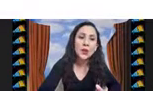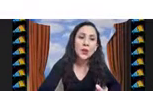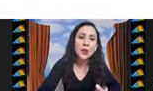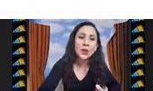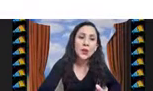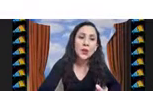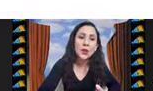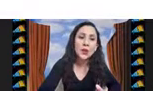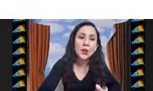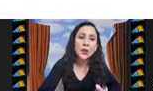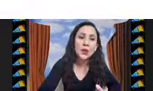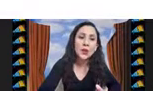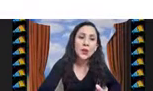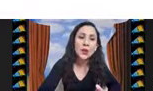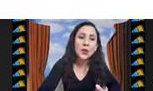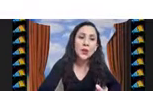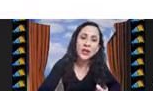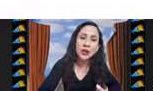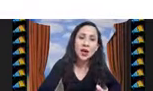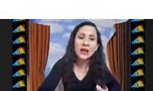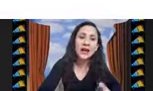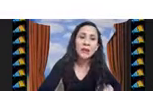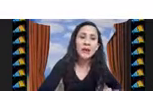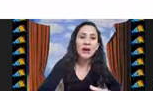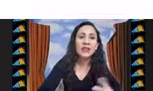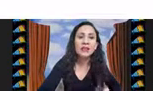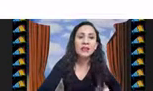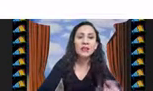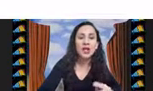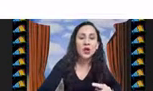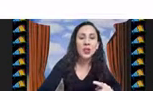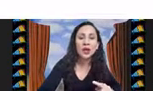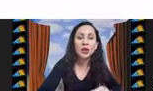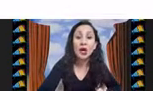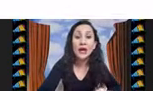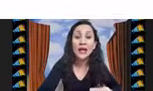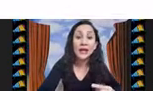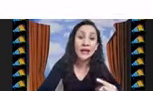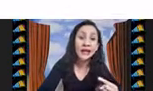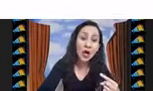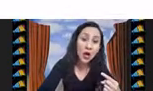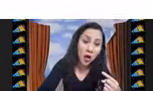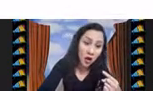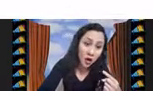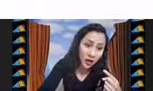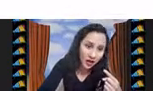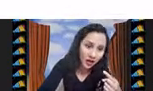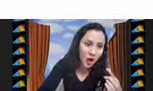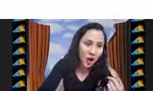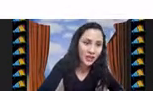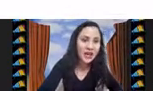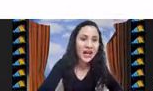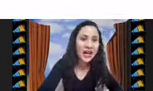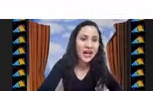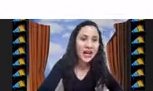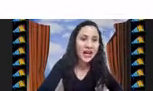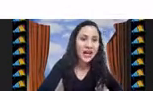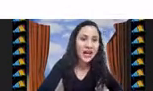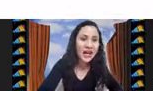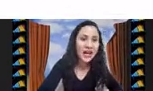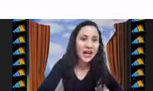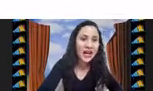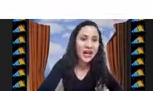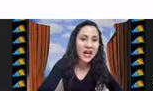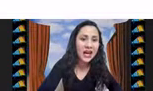Voy a tener una variable X y J que me va a decir si el objeto J lo